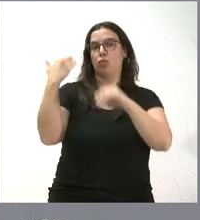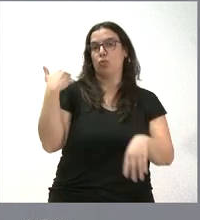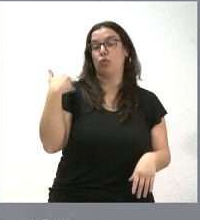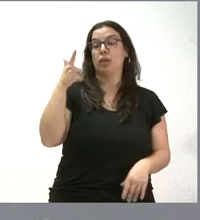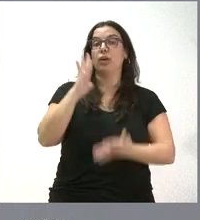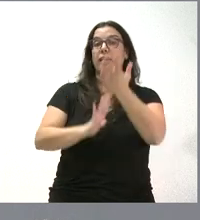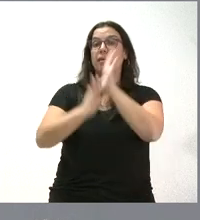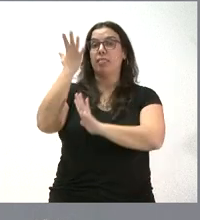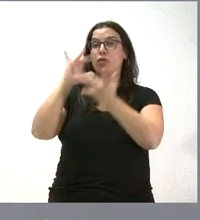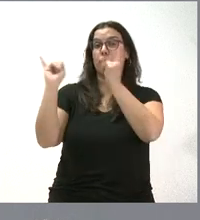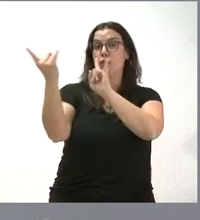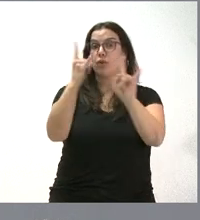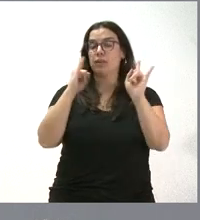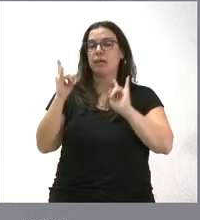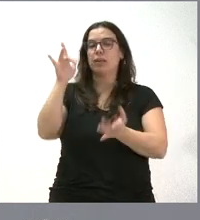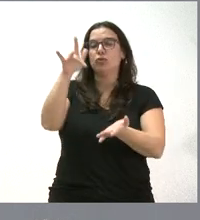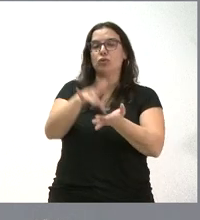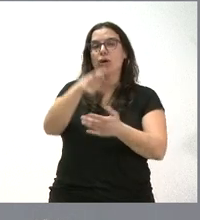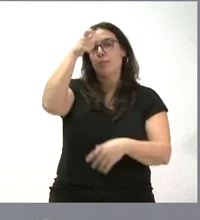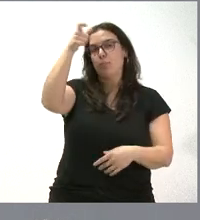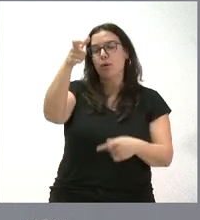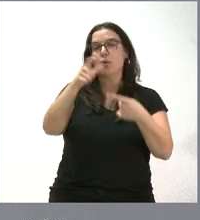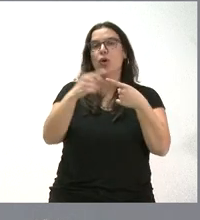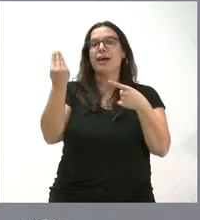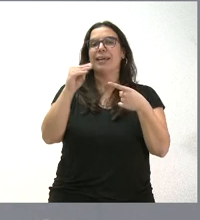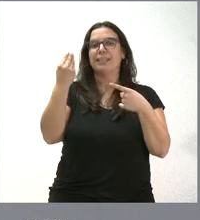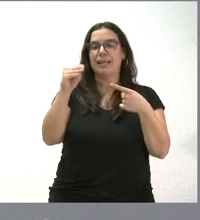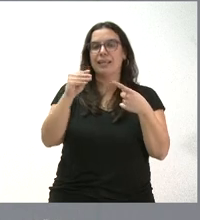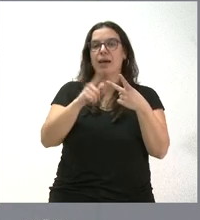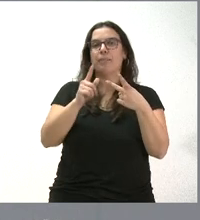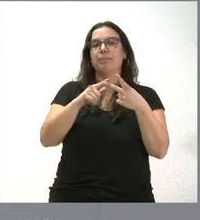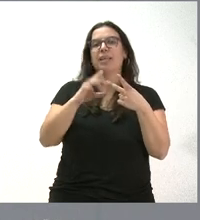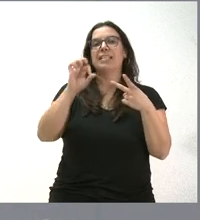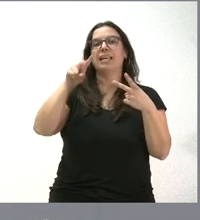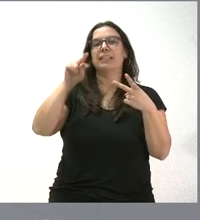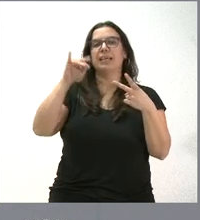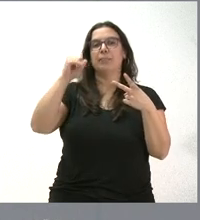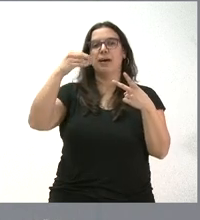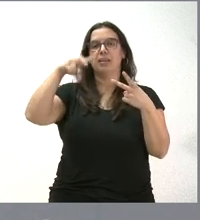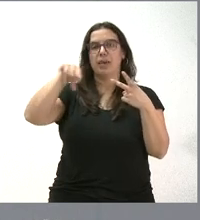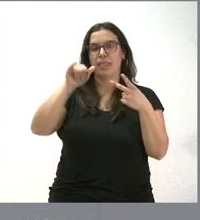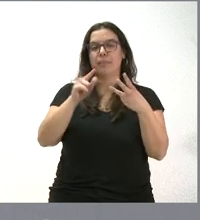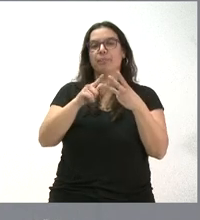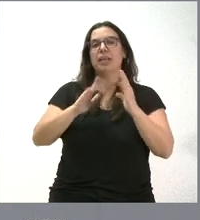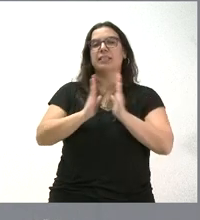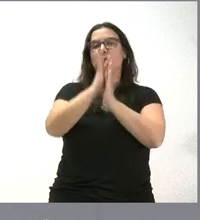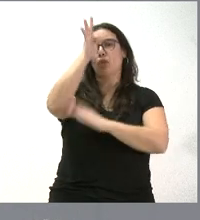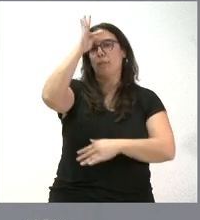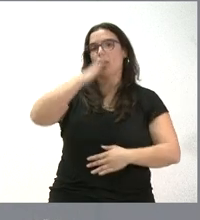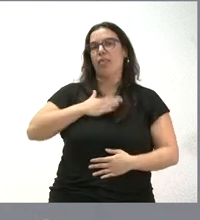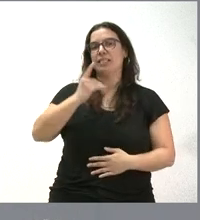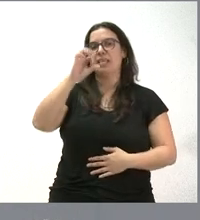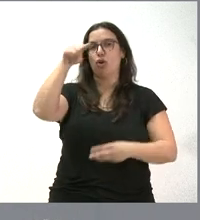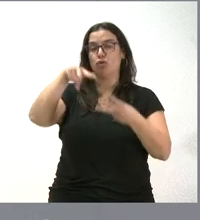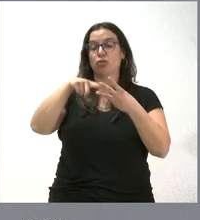incendios forestales acaecidos en los términos municipales de Quintanilla del Coco, Santibáñez del Val y Santa Domingo de Silos, todos ellos en la provincia de Burgos